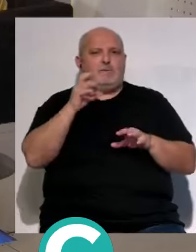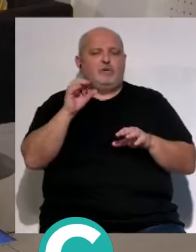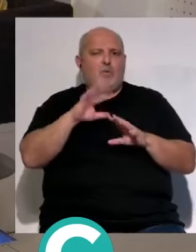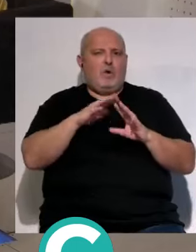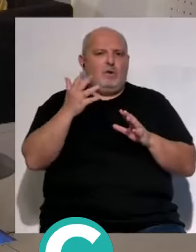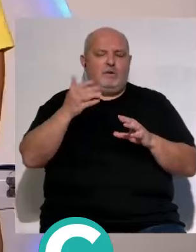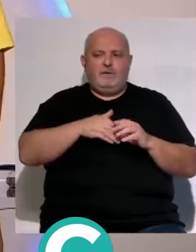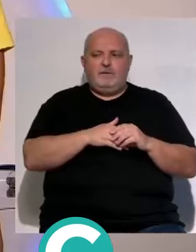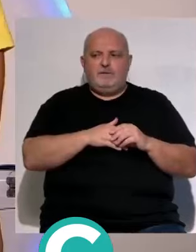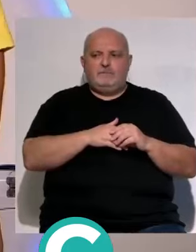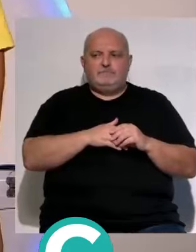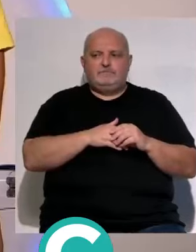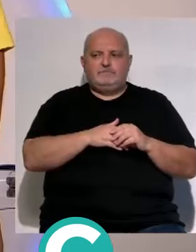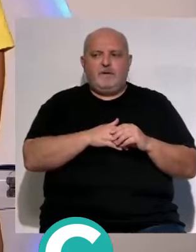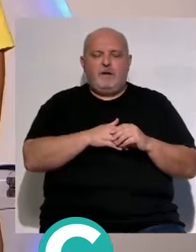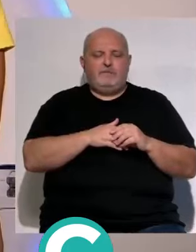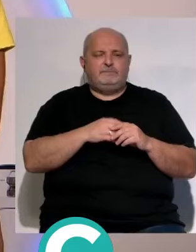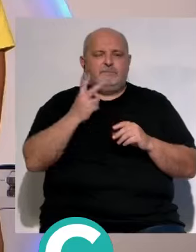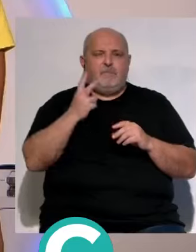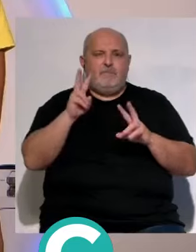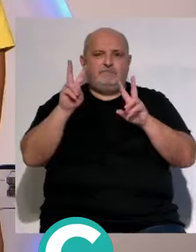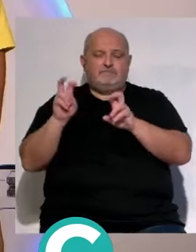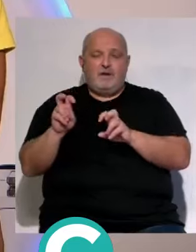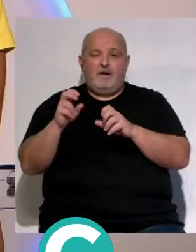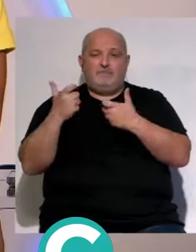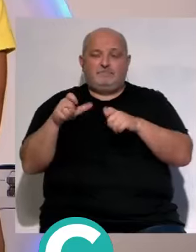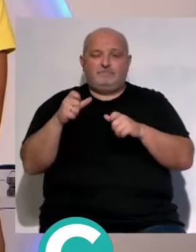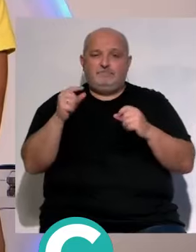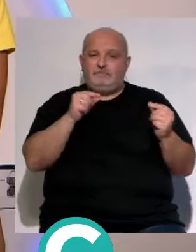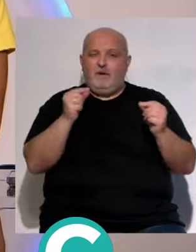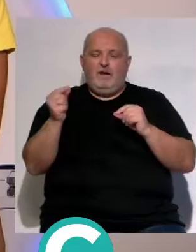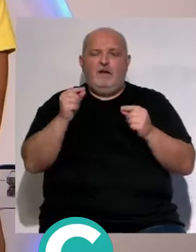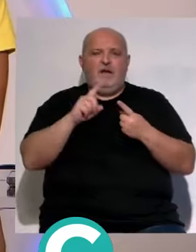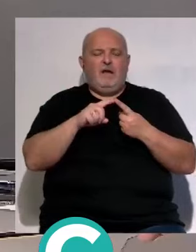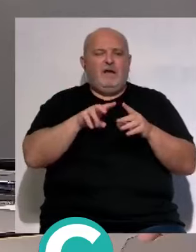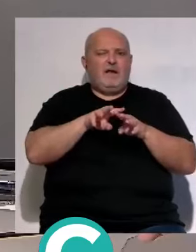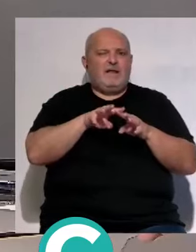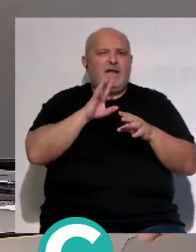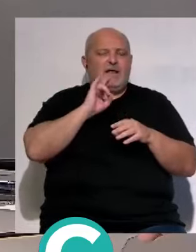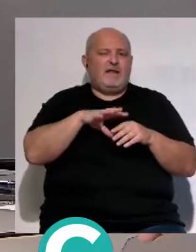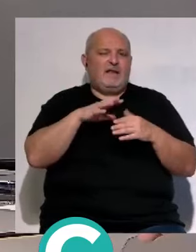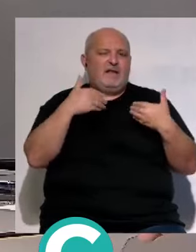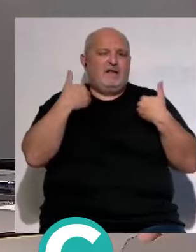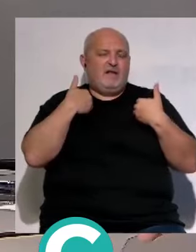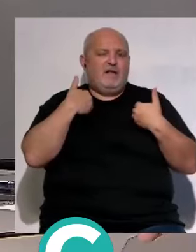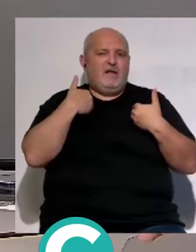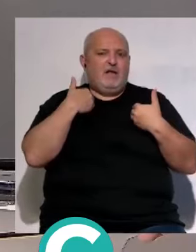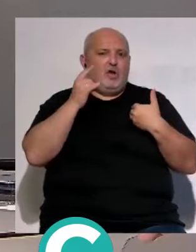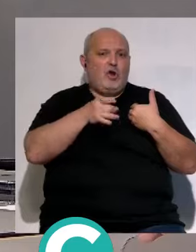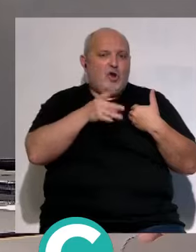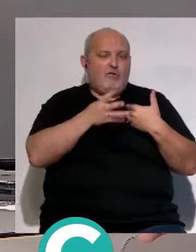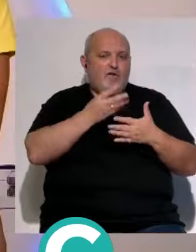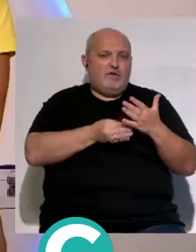Haaland yo creo que en ese aspecto hay dos debates el debate se debe de criticar al que falla la ocasión de gol sí